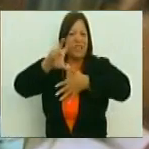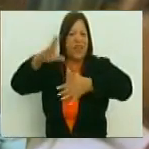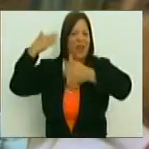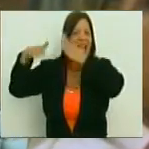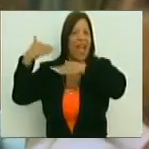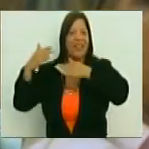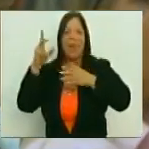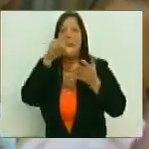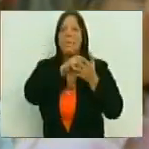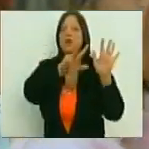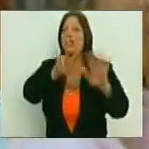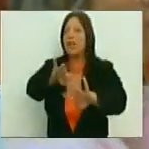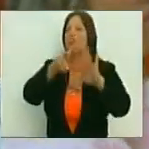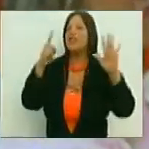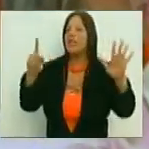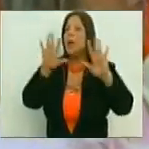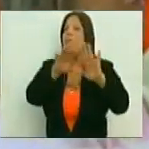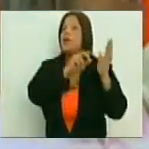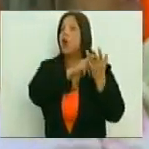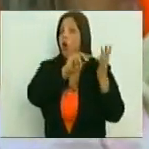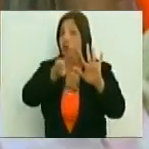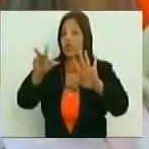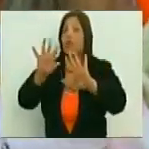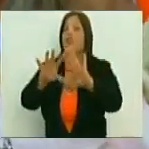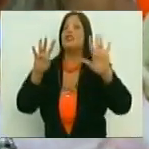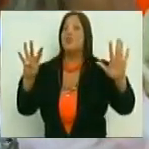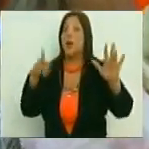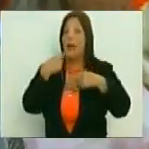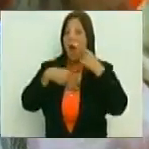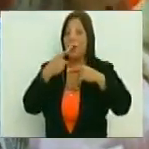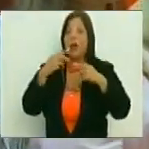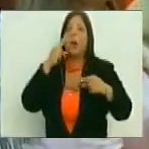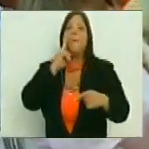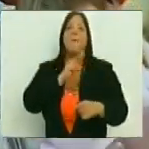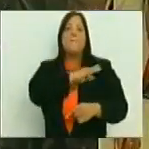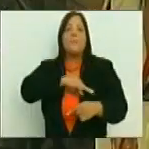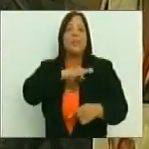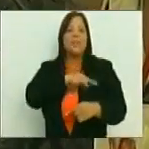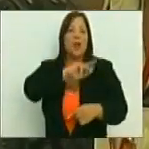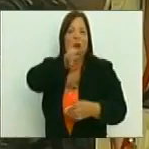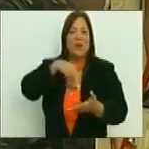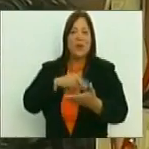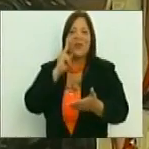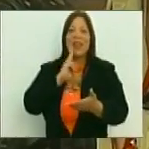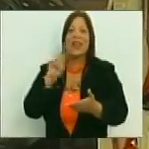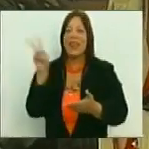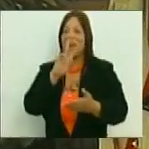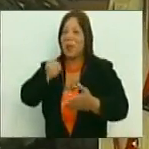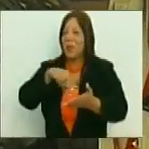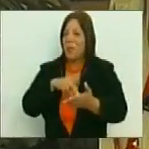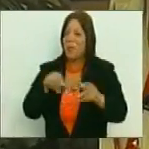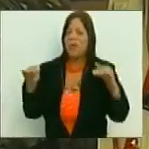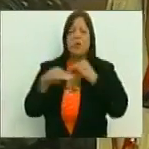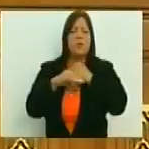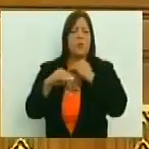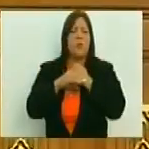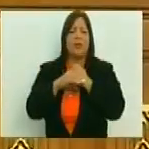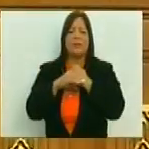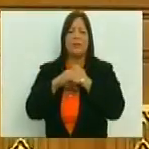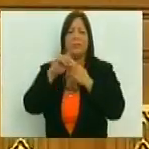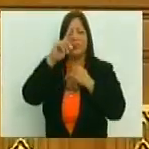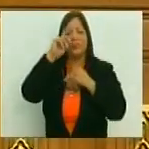allá, en 1817 y 1819, hablaron de la visión bolivariana de la república, y dieron ese magnífico